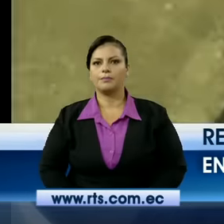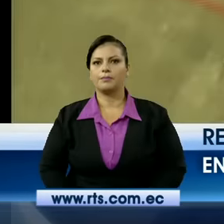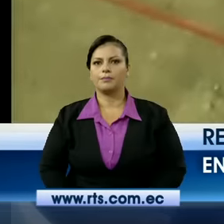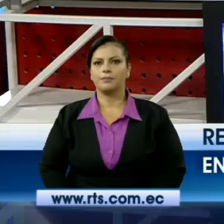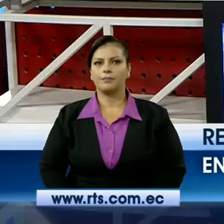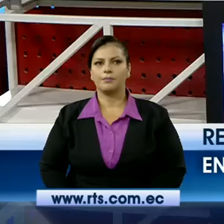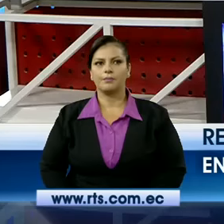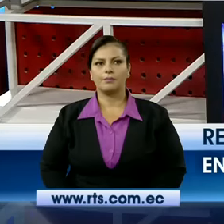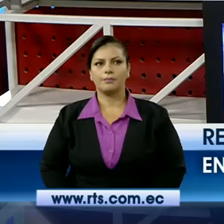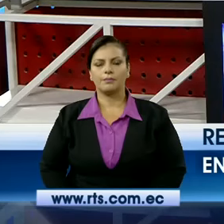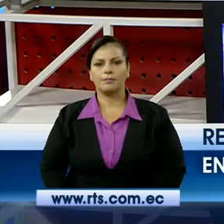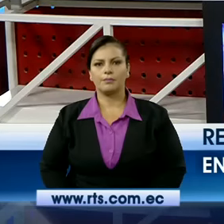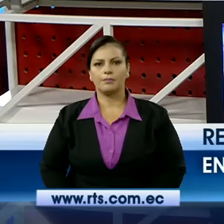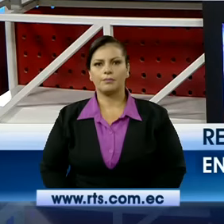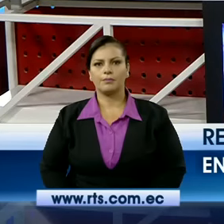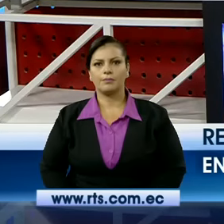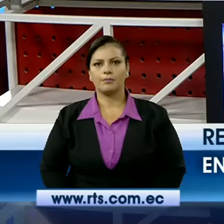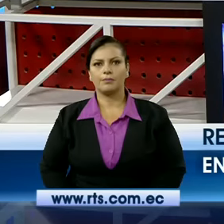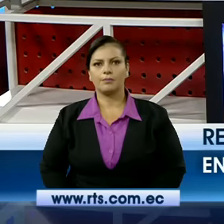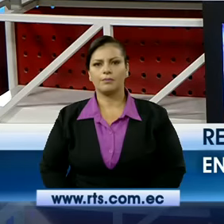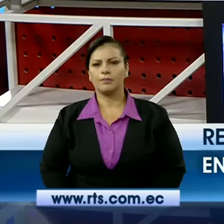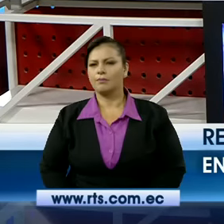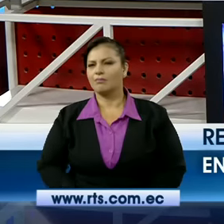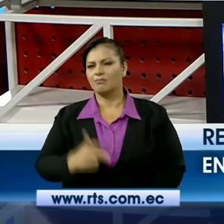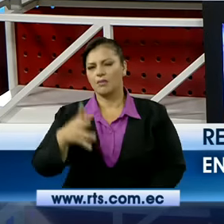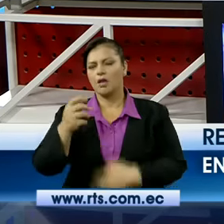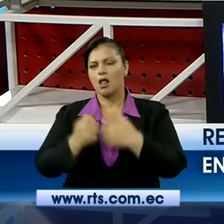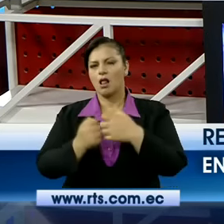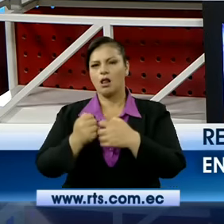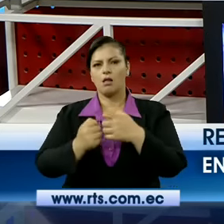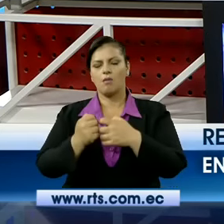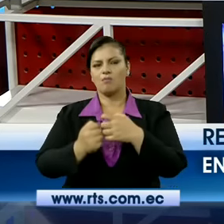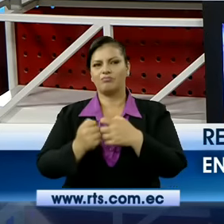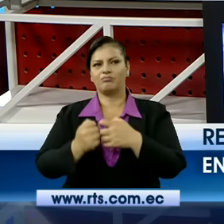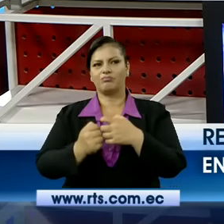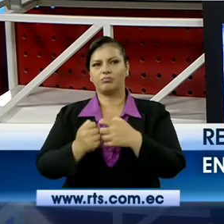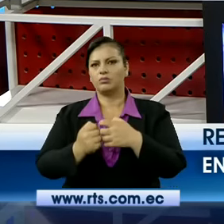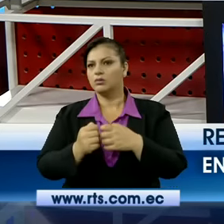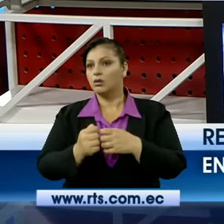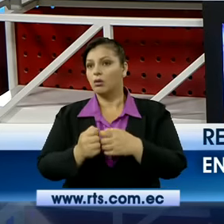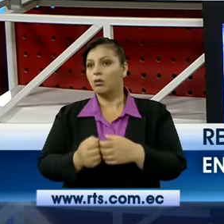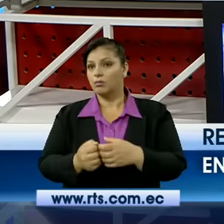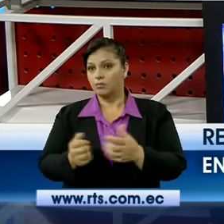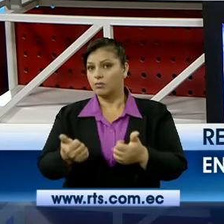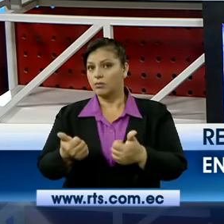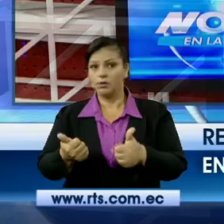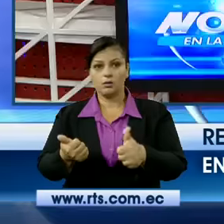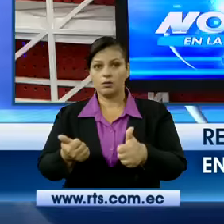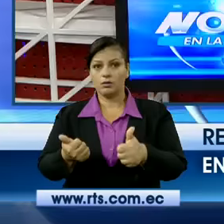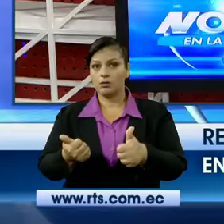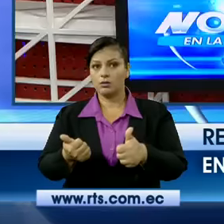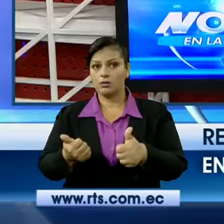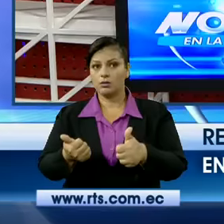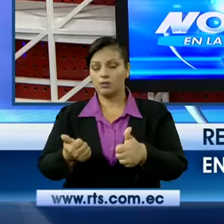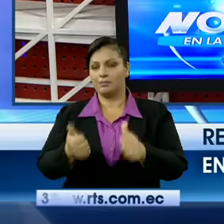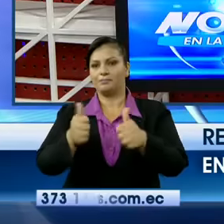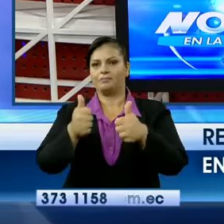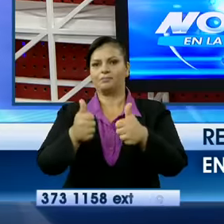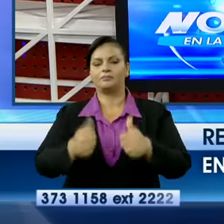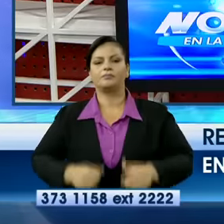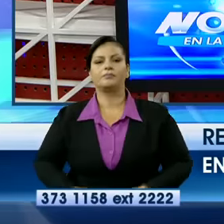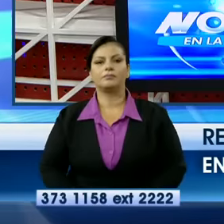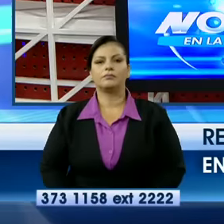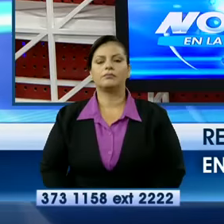Y hoy te vamos a avanzar al tercer puente. Parece que tenemos un poco de problema con la señal. Ya está, ya está otra vez. Ya parece que la ha recopado, ¿no? Sí, ahí está, ahí está.